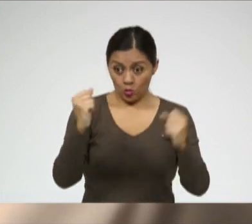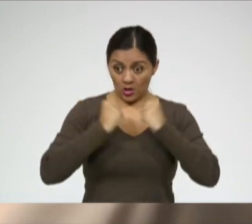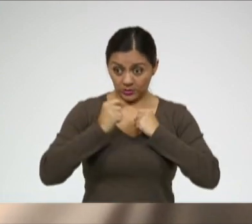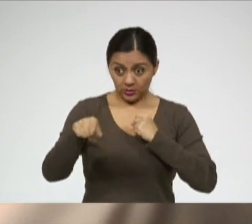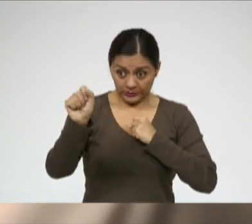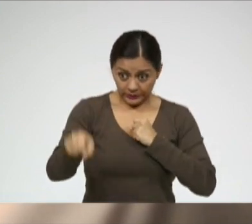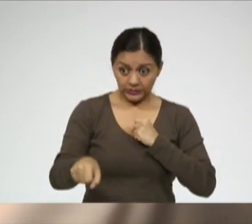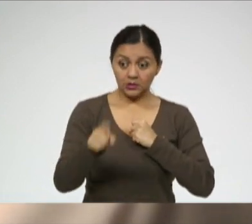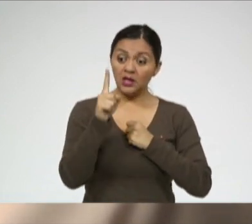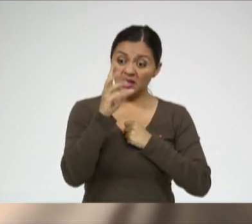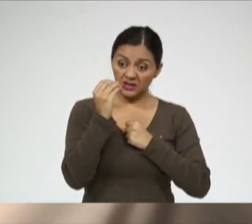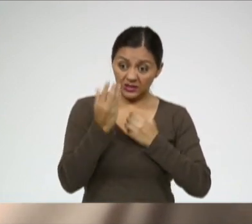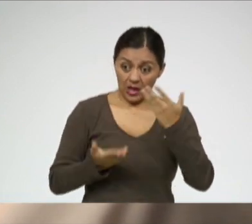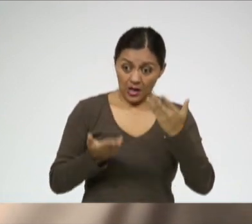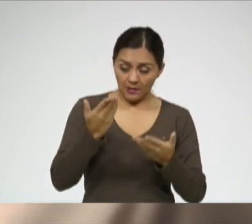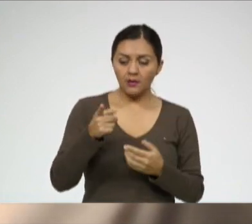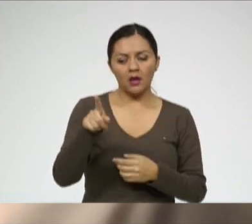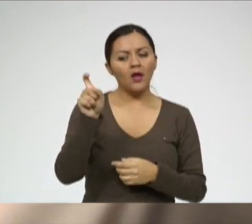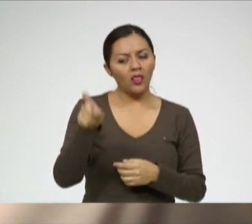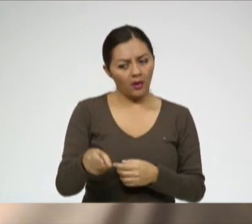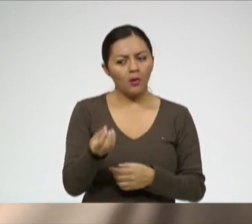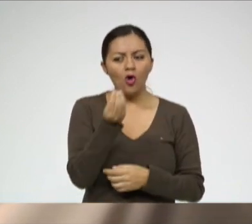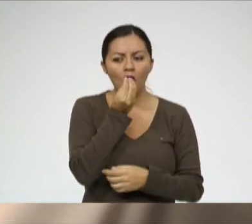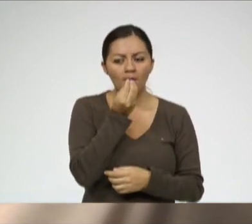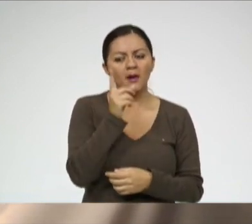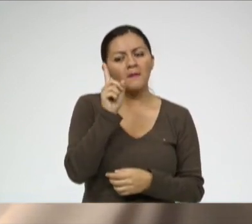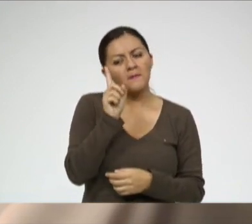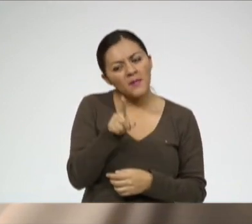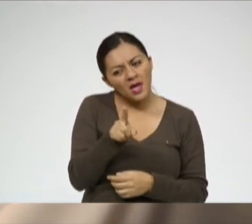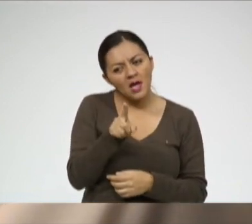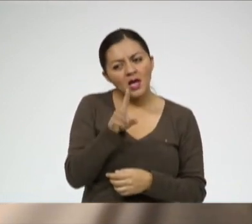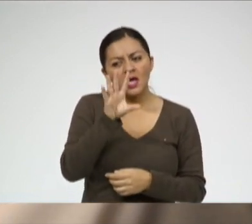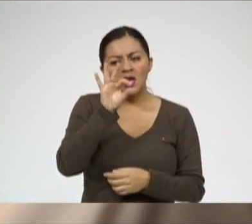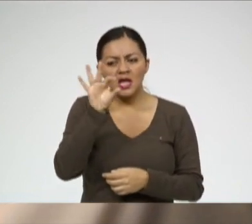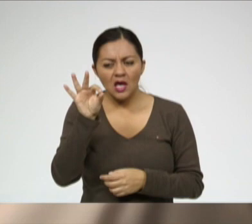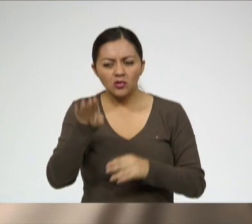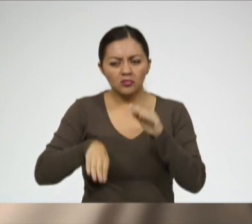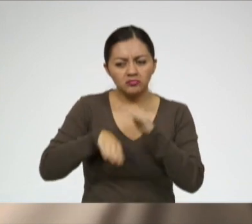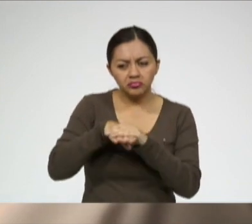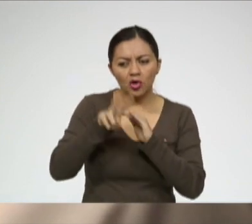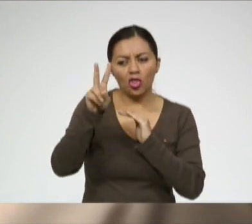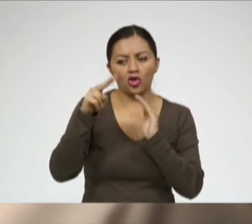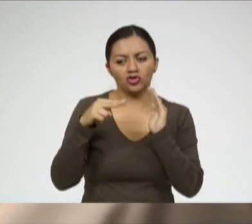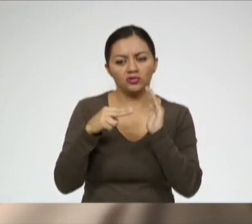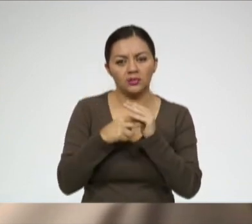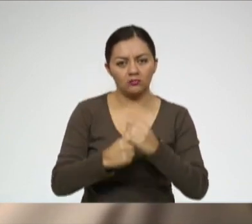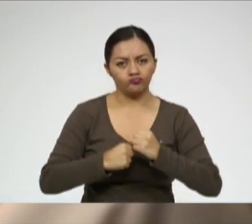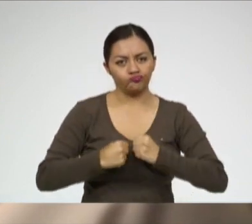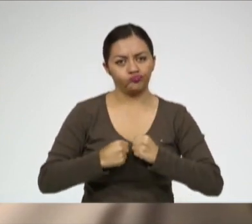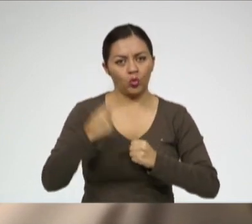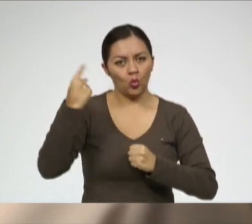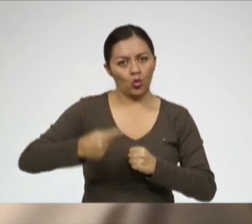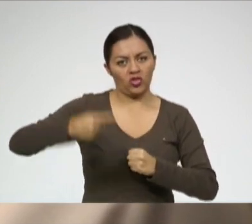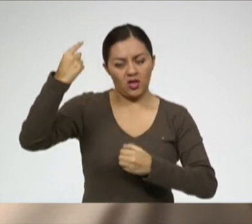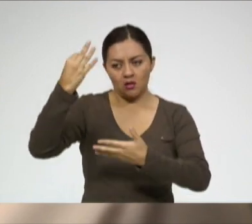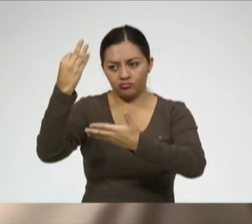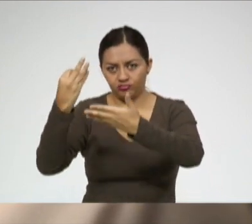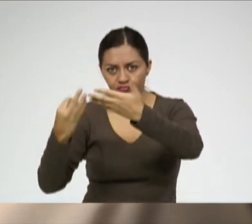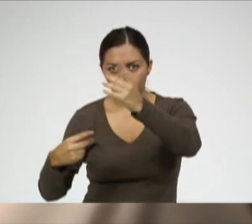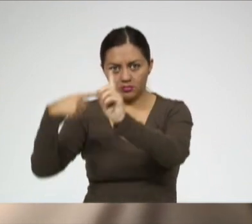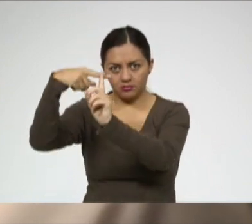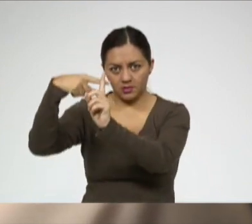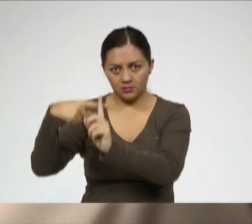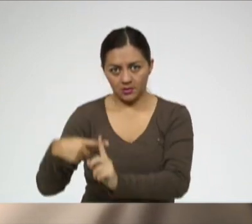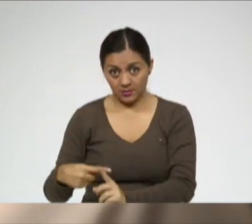tiene que comer alrededor de 1000, 1500, 1600 hasta 2000 kilocalorías diarias. Y la tercera parte ahí si va el